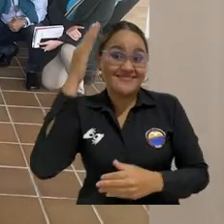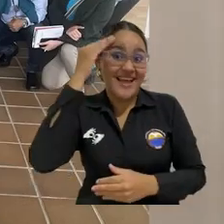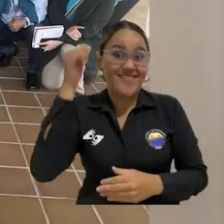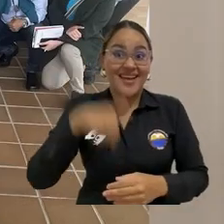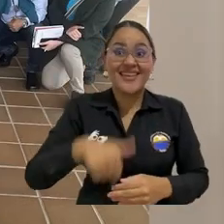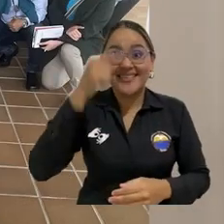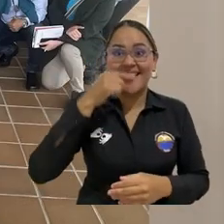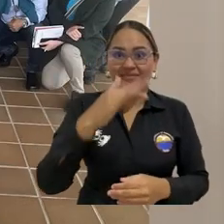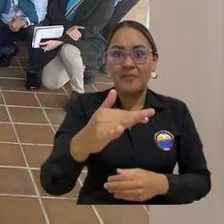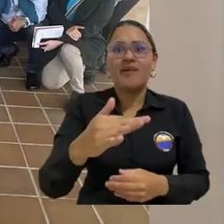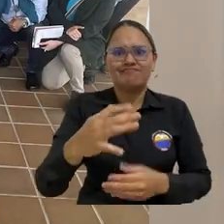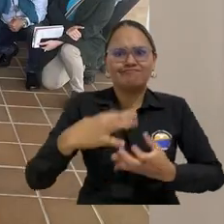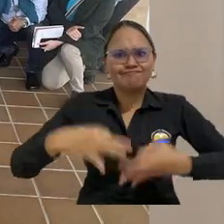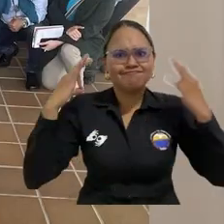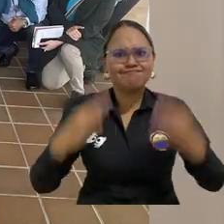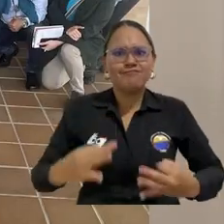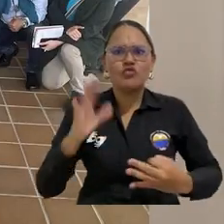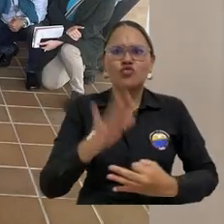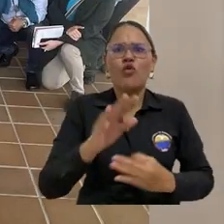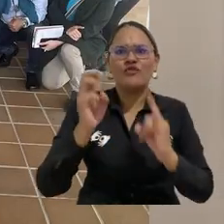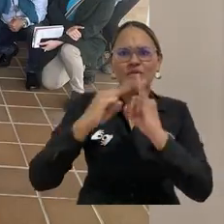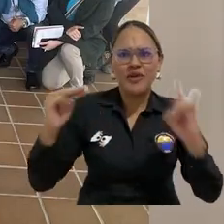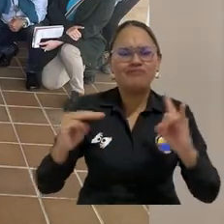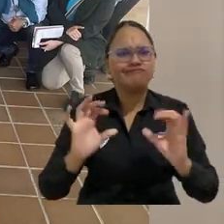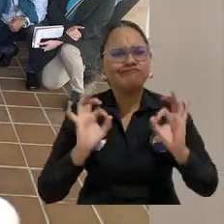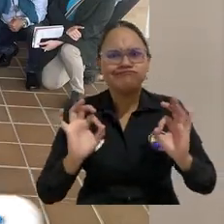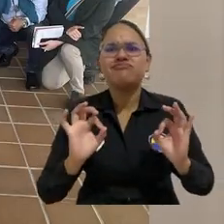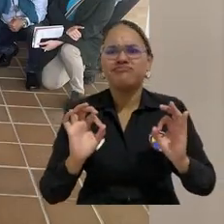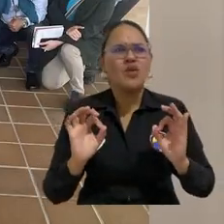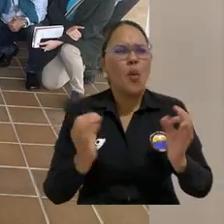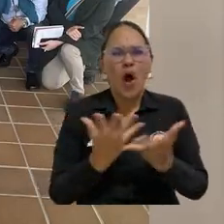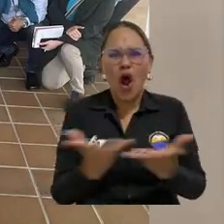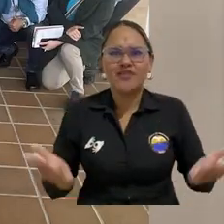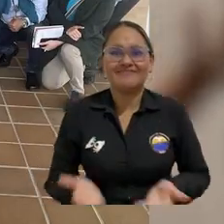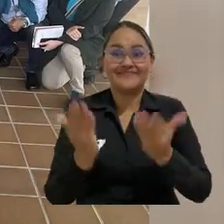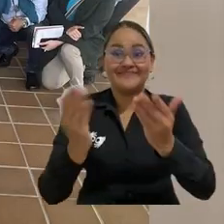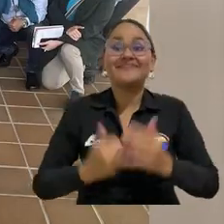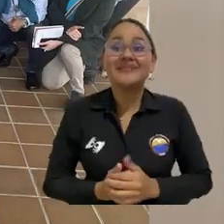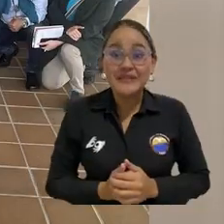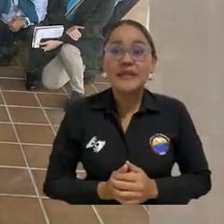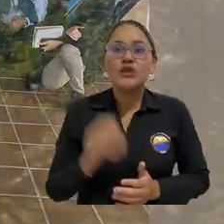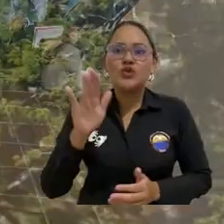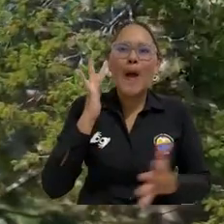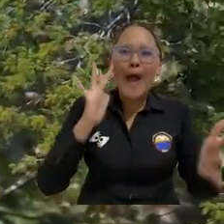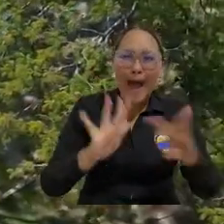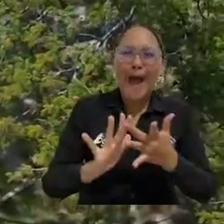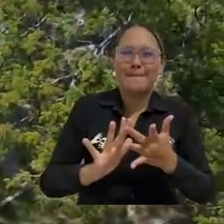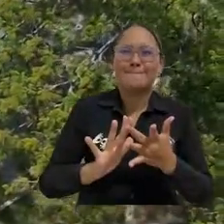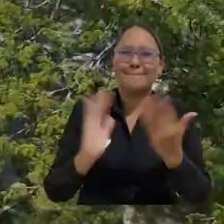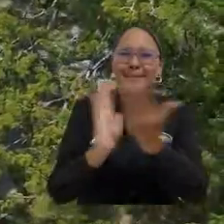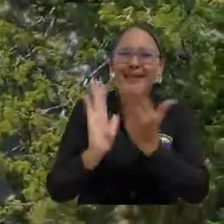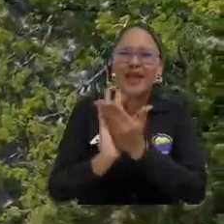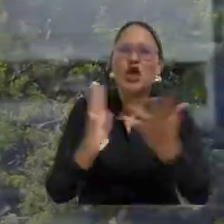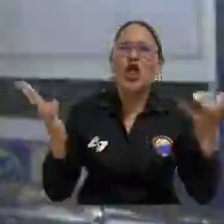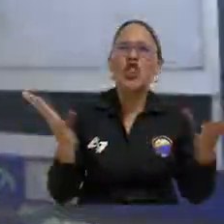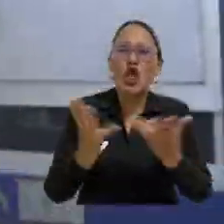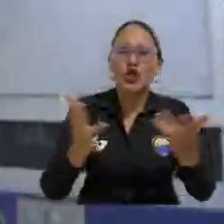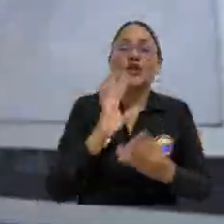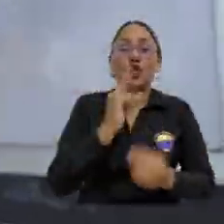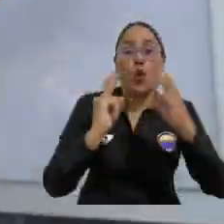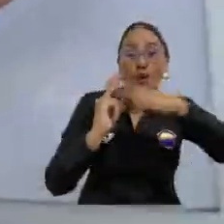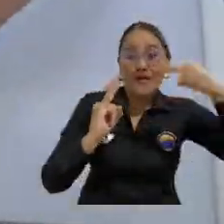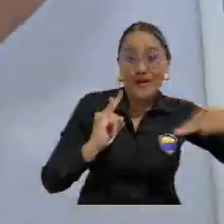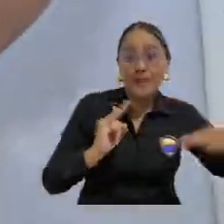Nos damos a conocer que de verdad en Santa Marta la Universidad de Magdalena tiene mucho que ofrecer. Las pasantías en el campo de la educación